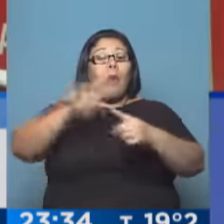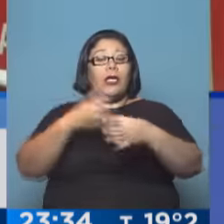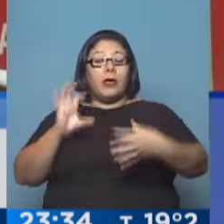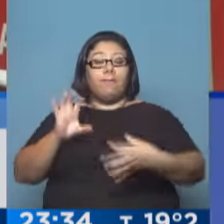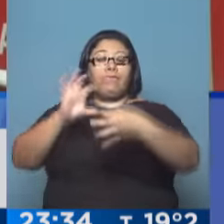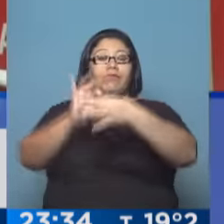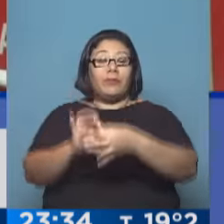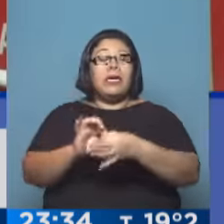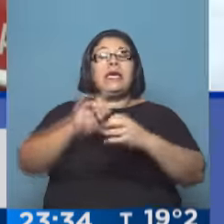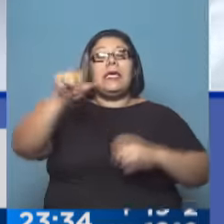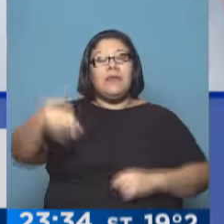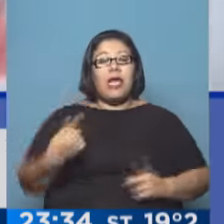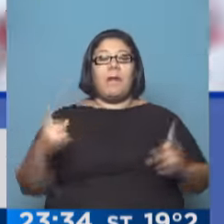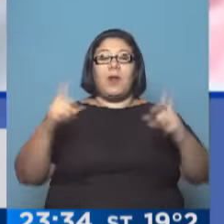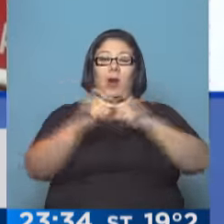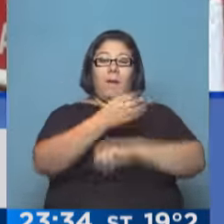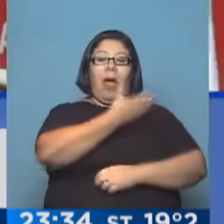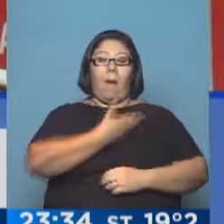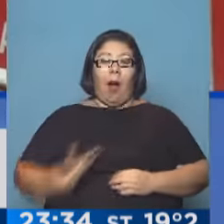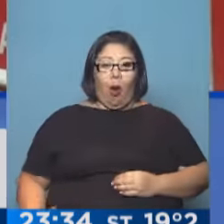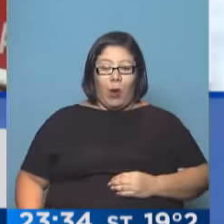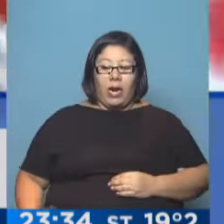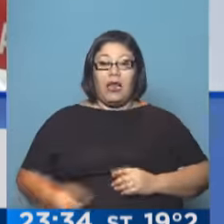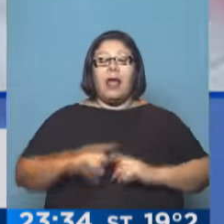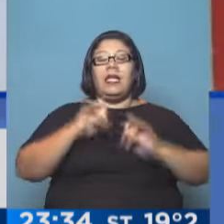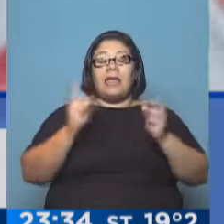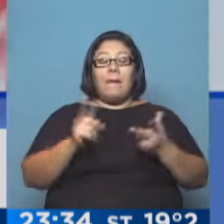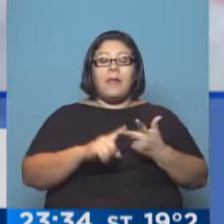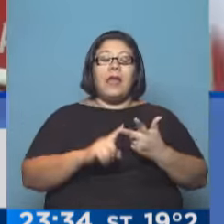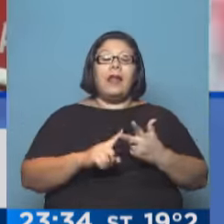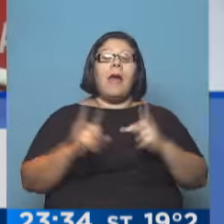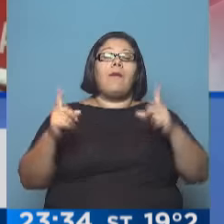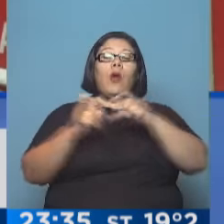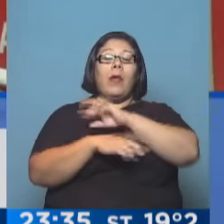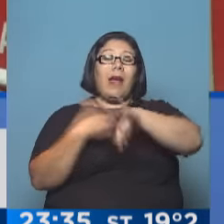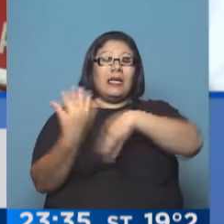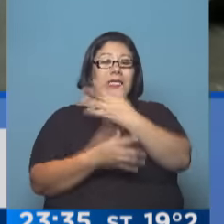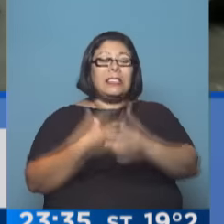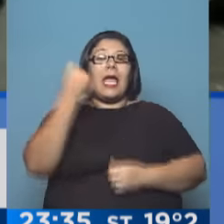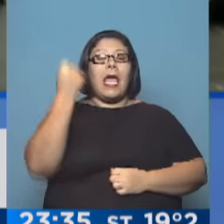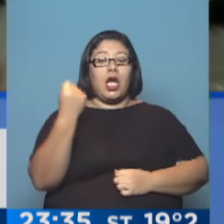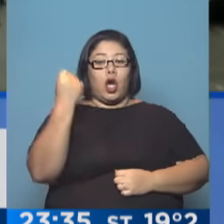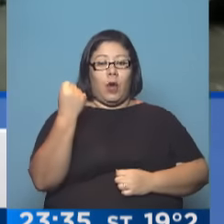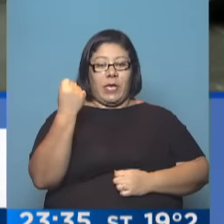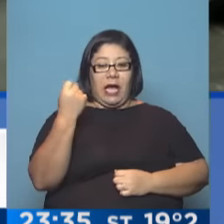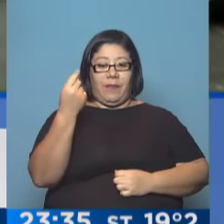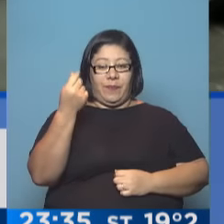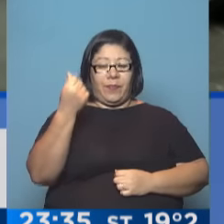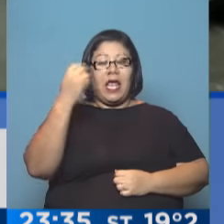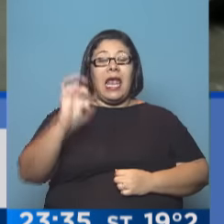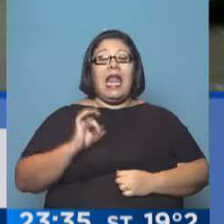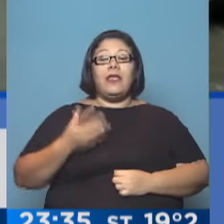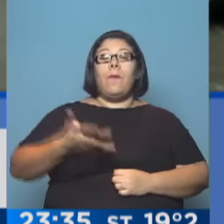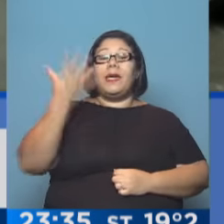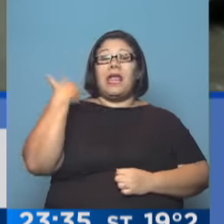muy complejos. Hay una crisis política y hay también una crisis económica. El PBI de Brasil se está confirmando que el año pasado terminó de caer